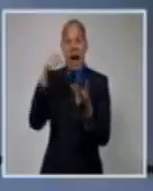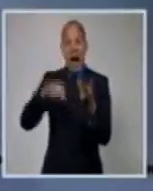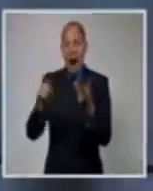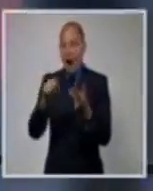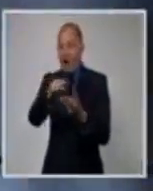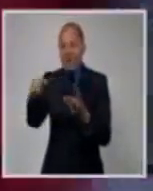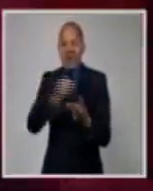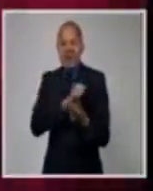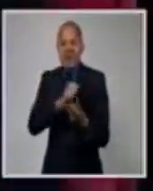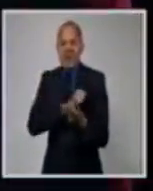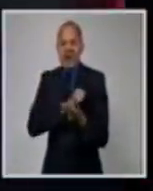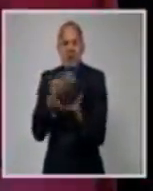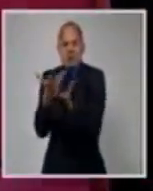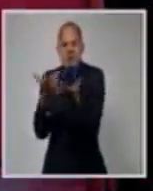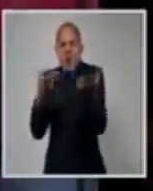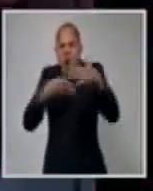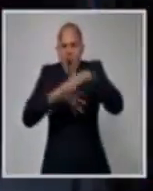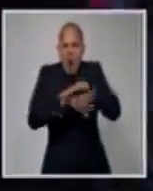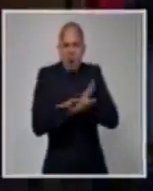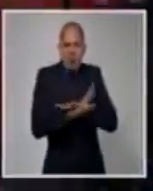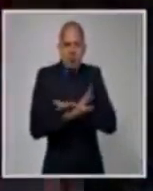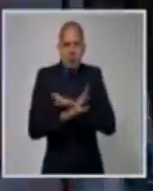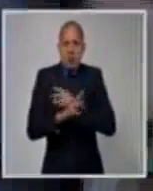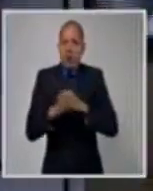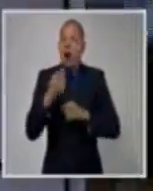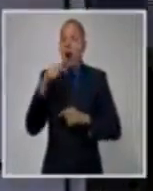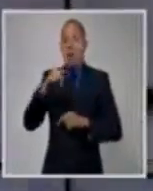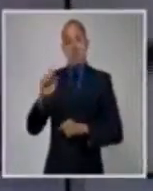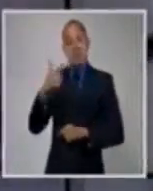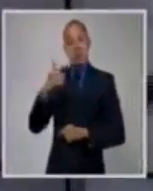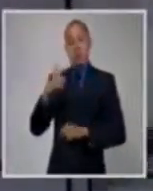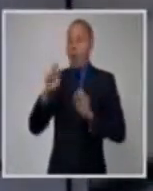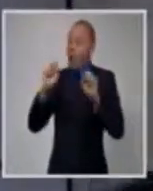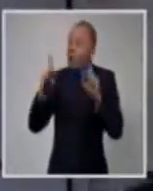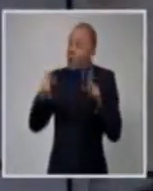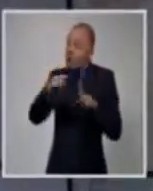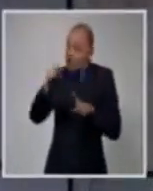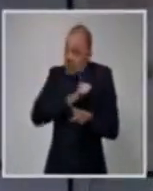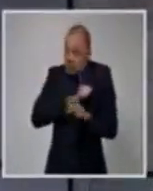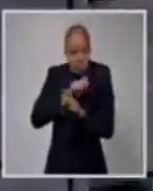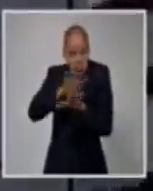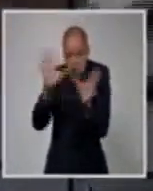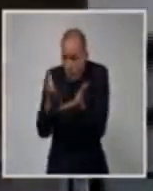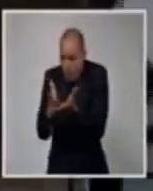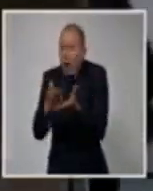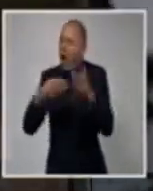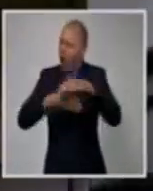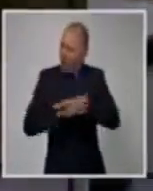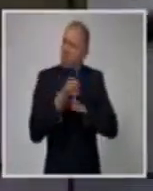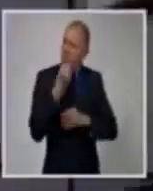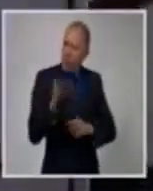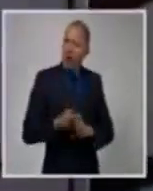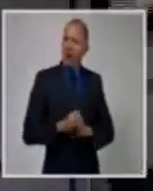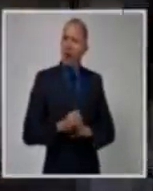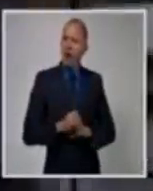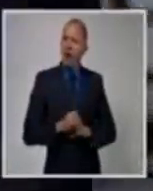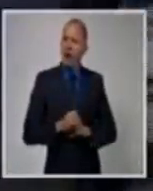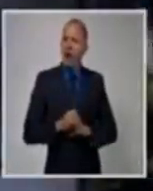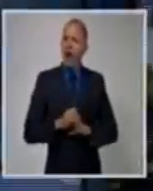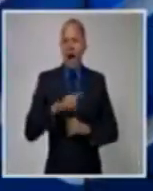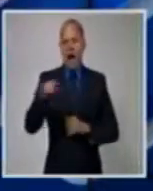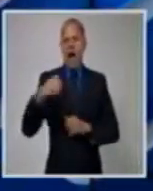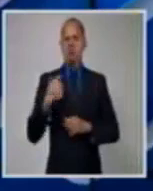Así es. Si querían entrar todos, que estuvieran, que entraran. Pero, ¿de qué se trata? Que evidentemente, si tú no entras, y tú lo que me estás es